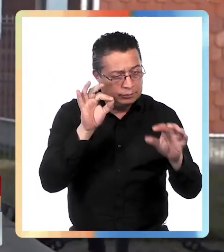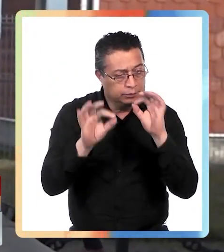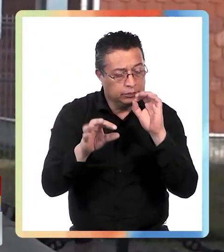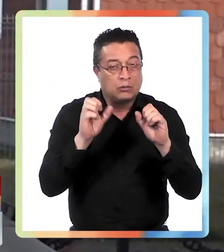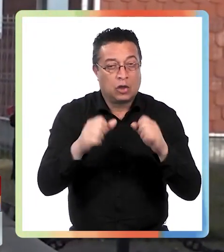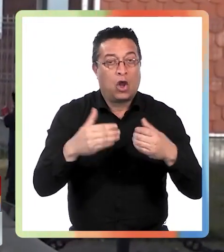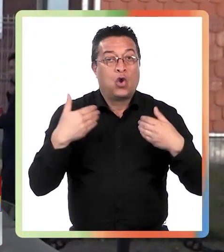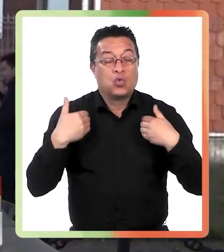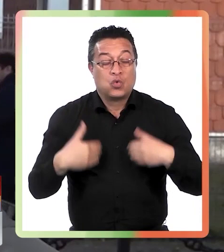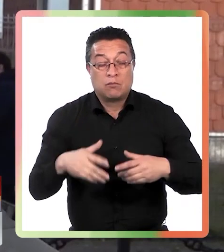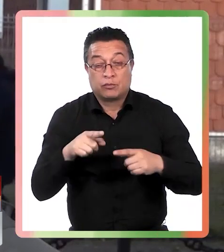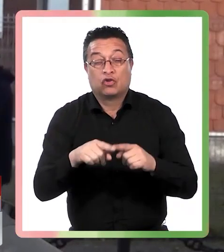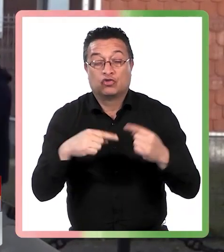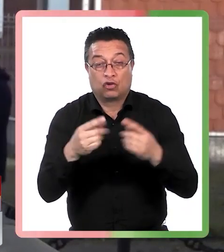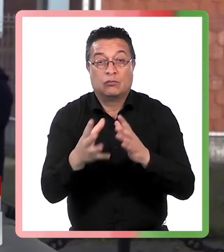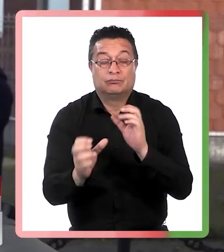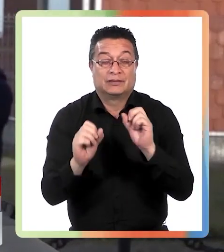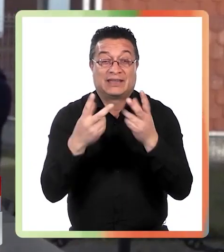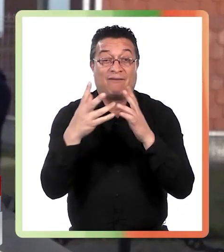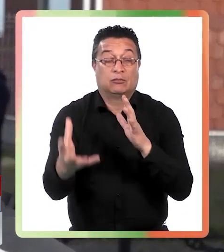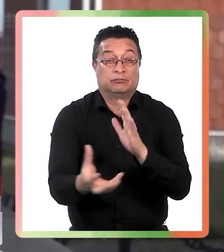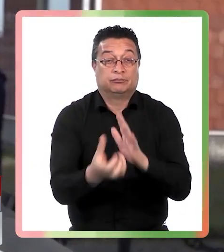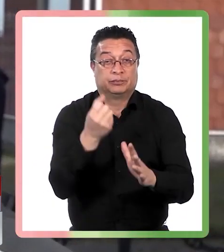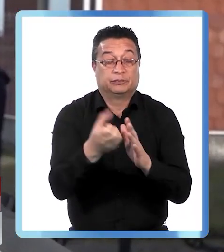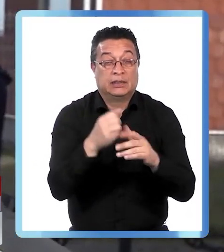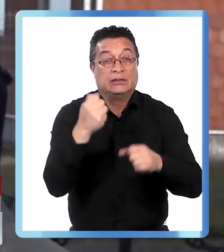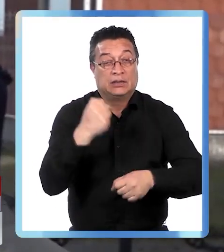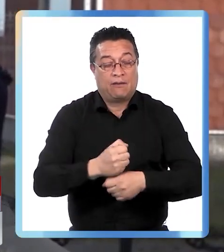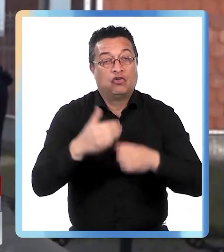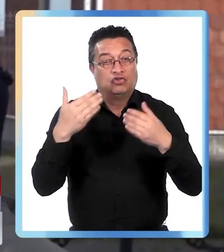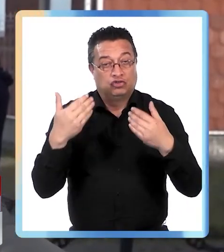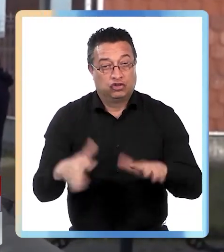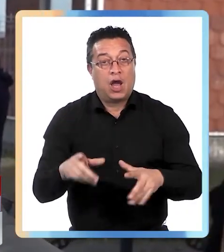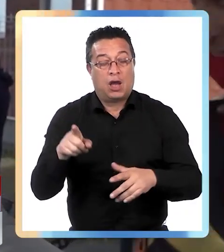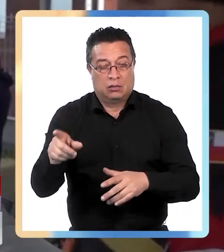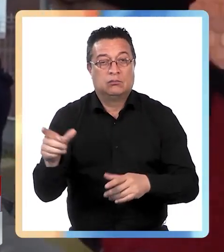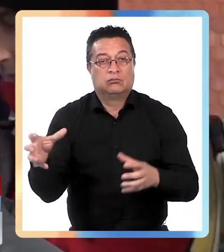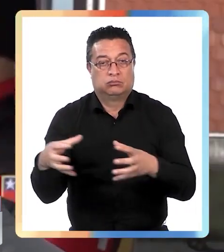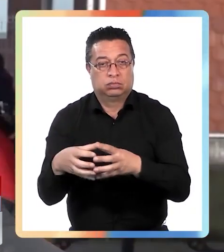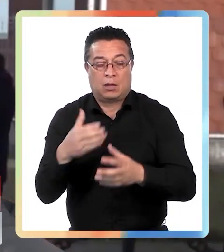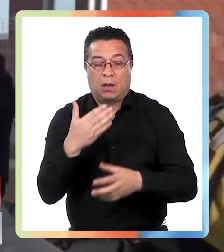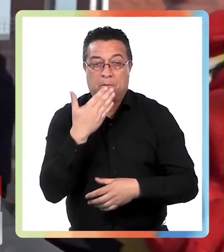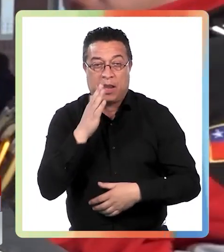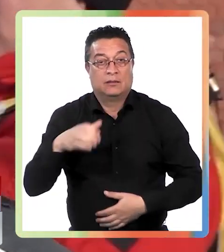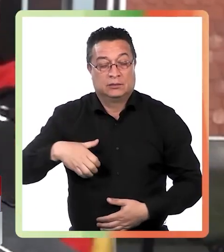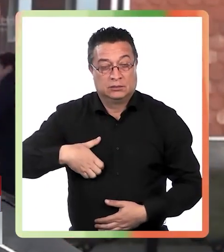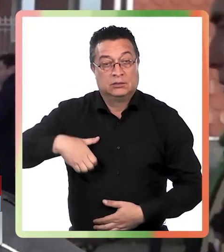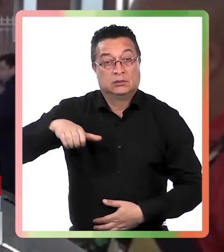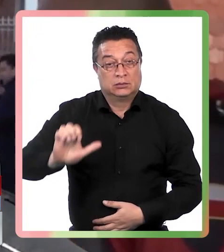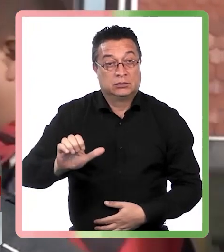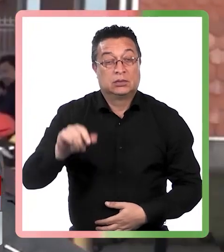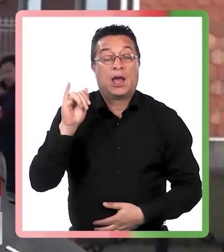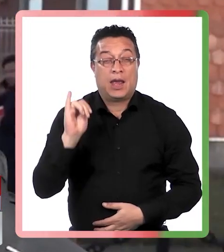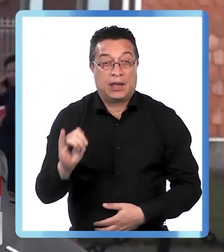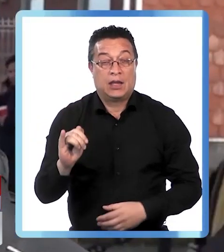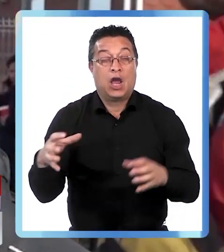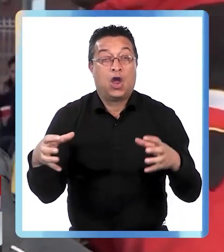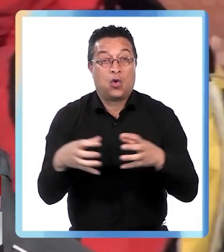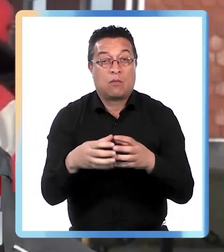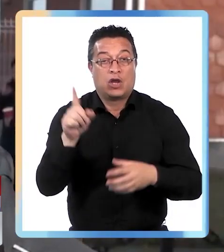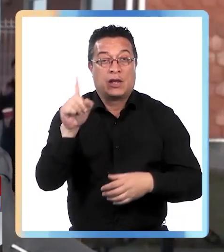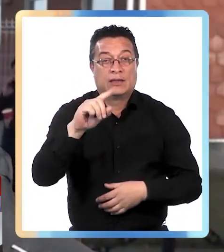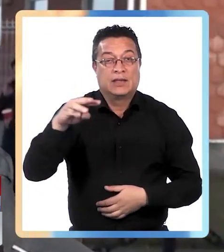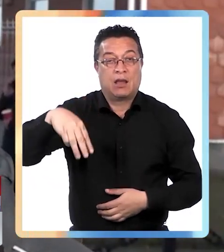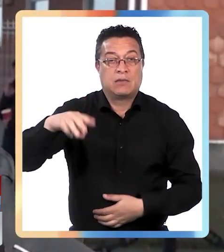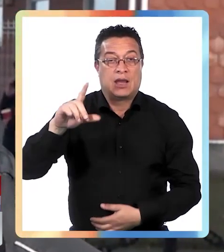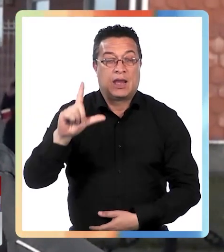los cuerpos al momento de ser rescatados. Ese trabajo se realizó ya por personal de la Vigada de Unicidio de la Policía de Investigaciones. Los cuerpos fueron remitidos a barracios